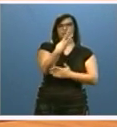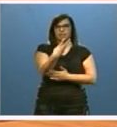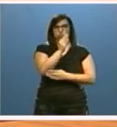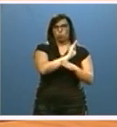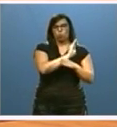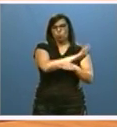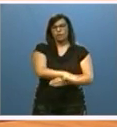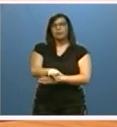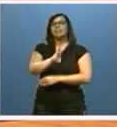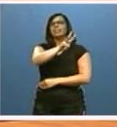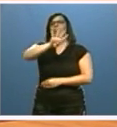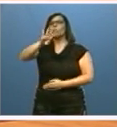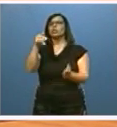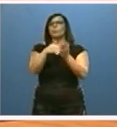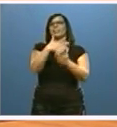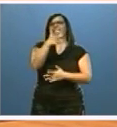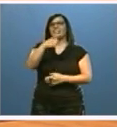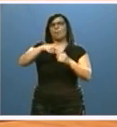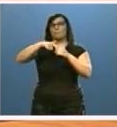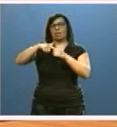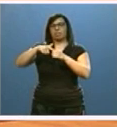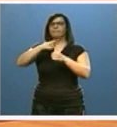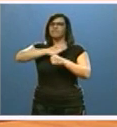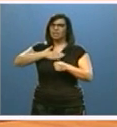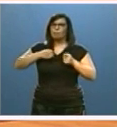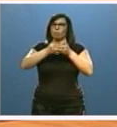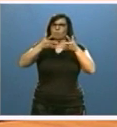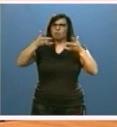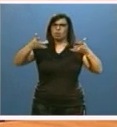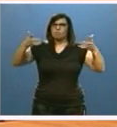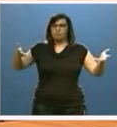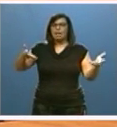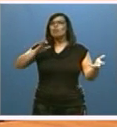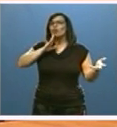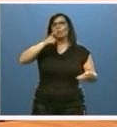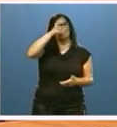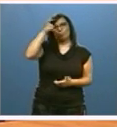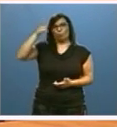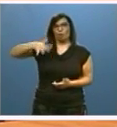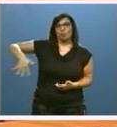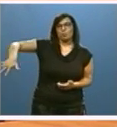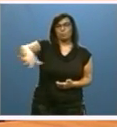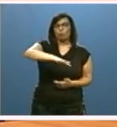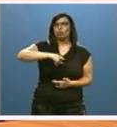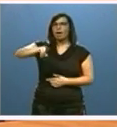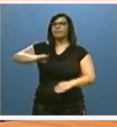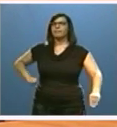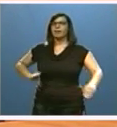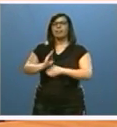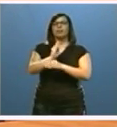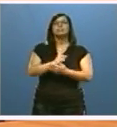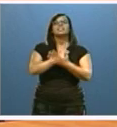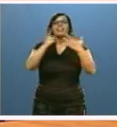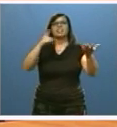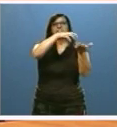.500 plazas. Unas dotaciones que queremos seguir aumentando en el medio rural, donde vamos a financiar 16